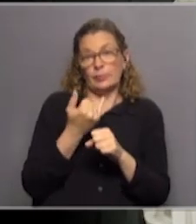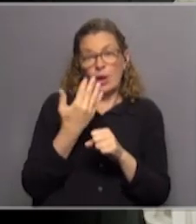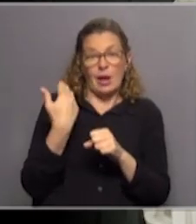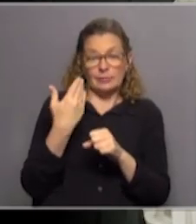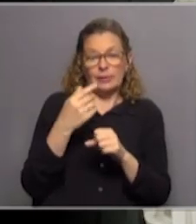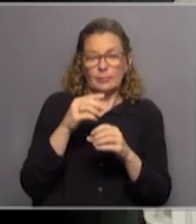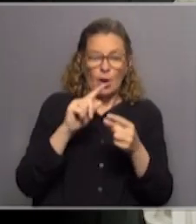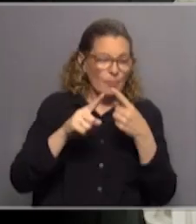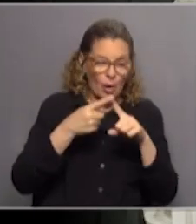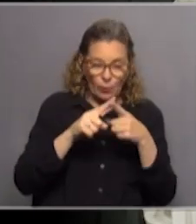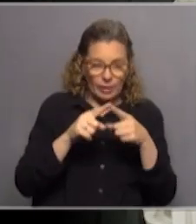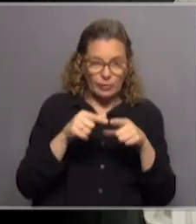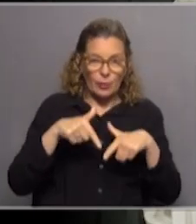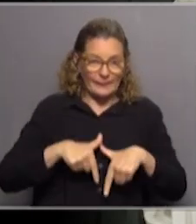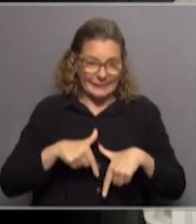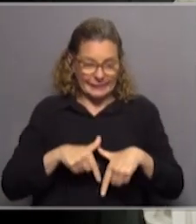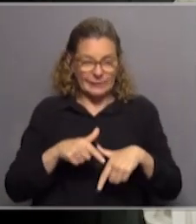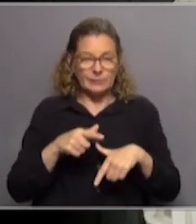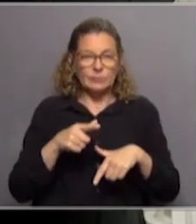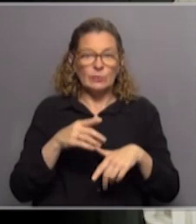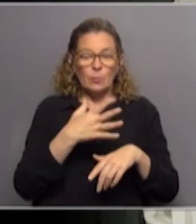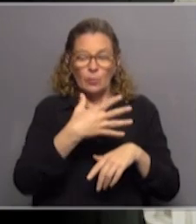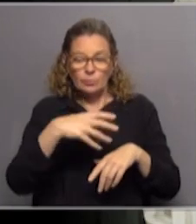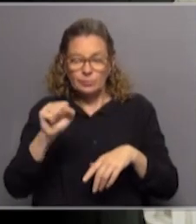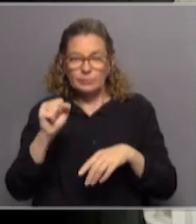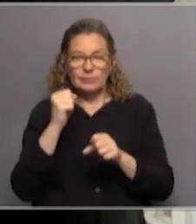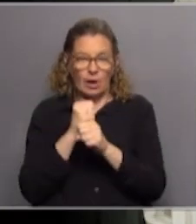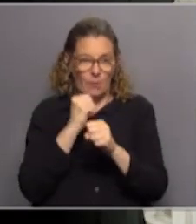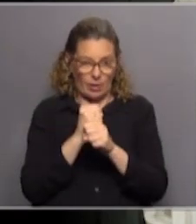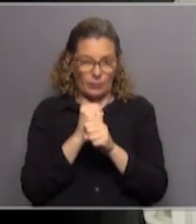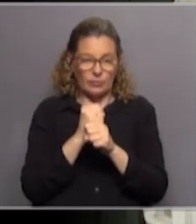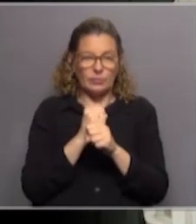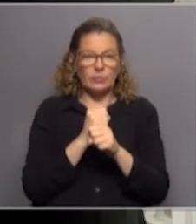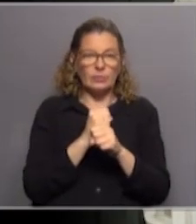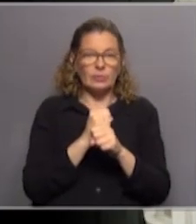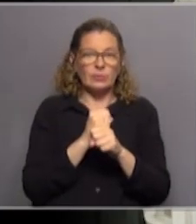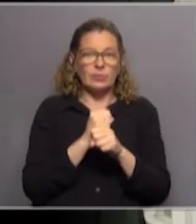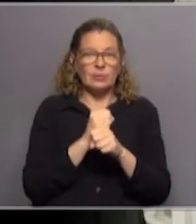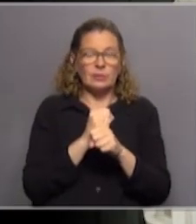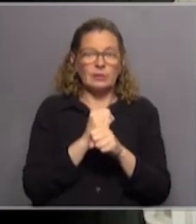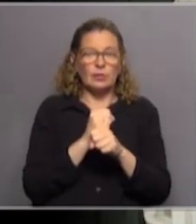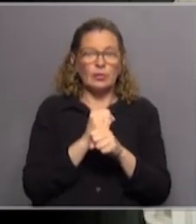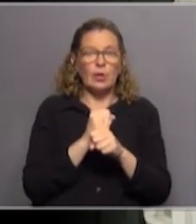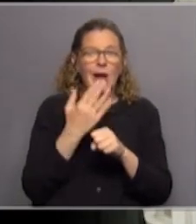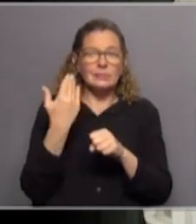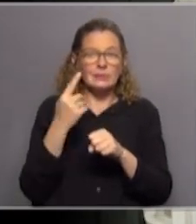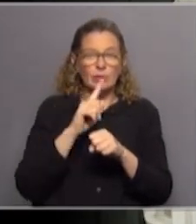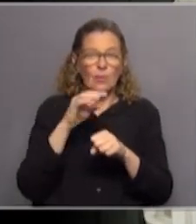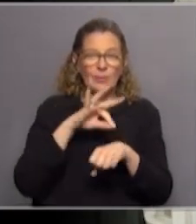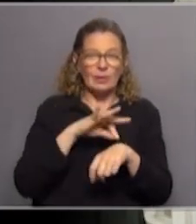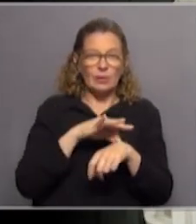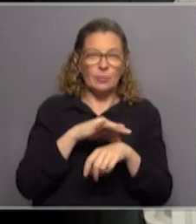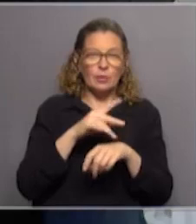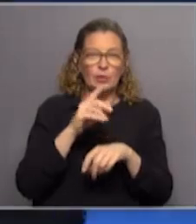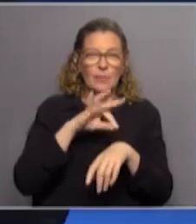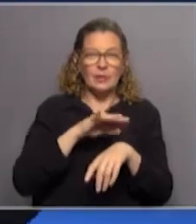momento habíamos acordado con el ministerio, debía tomar funcionarios, que en el caso fueron solo los no médicos porque los médicos no